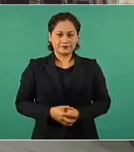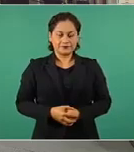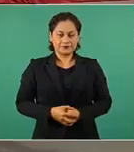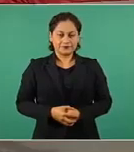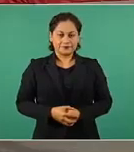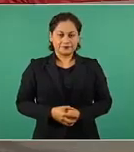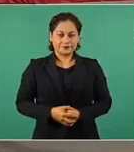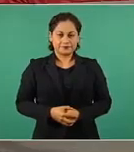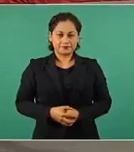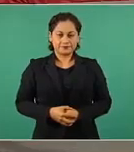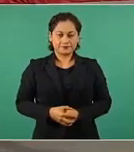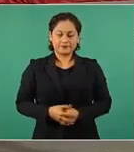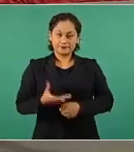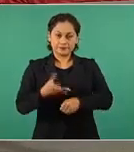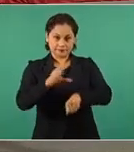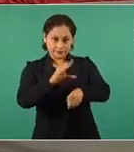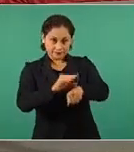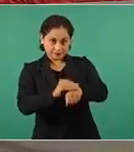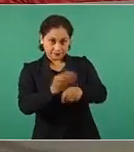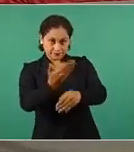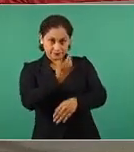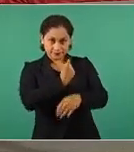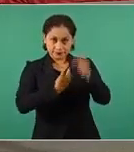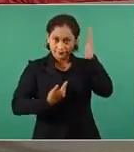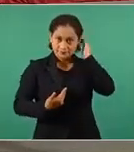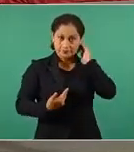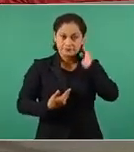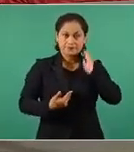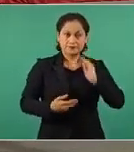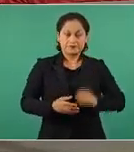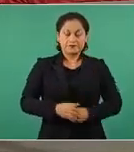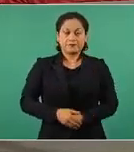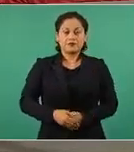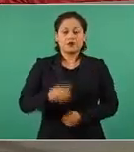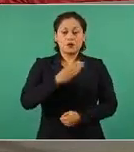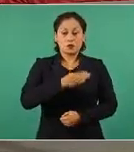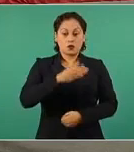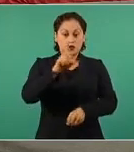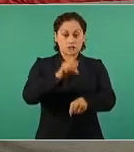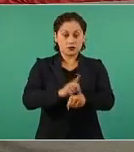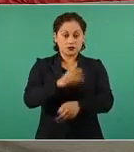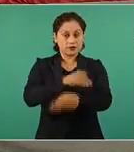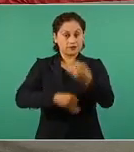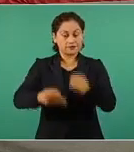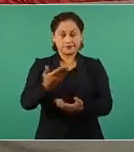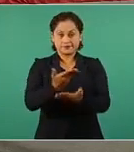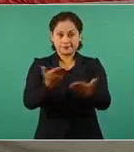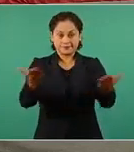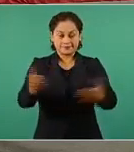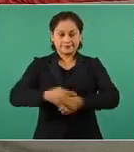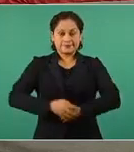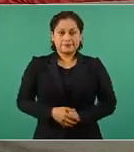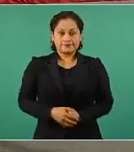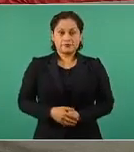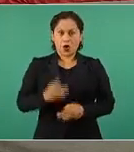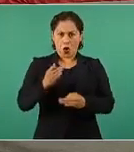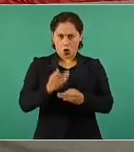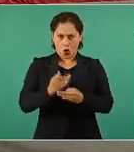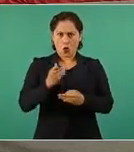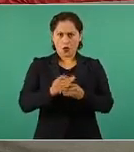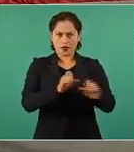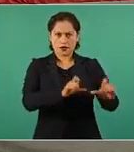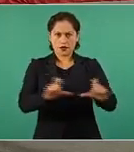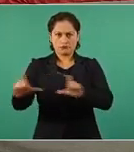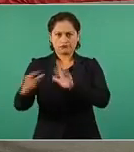Con su autorización, señor presidente, muy buenos días tengan todas y todos ustedes. Vamos a presentar los